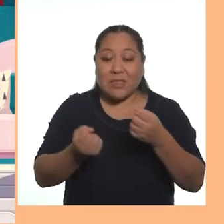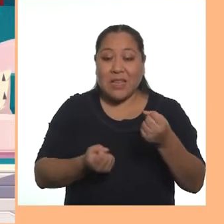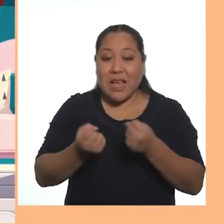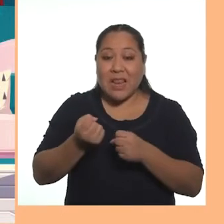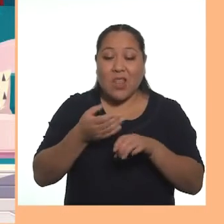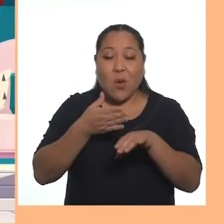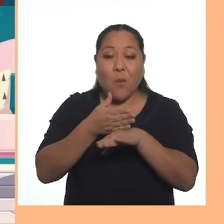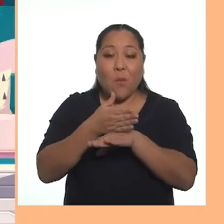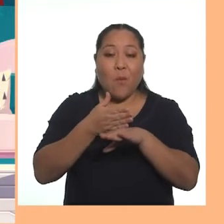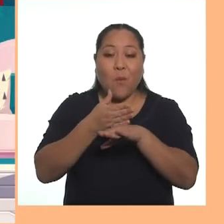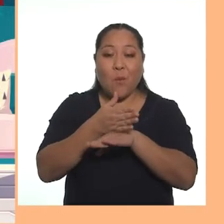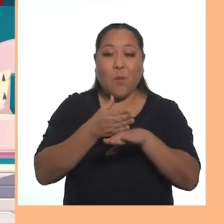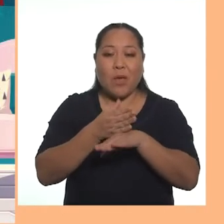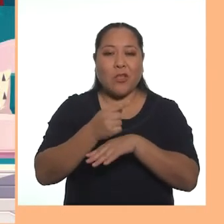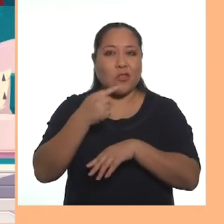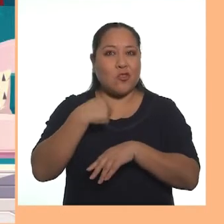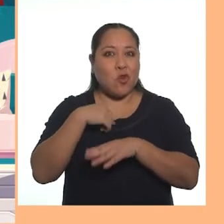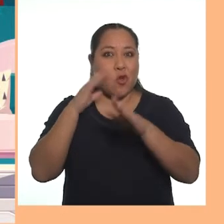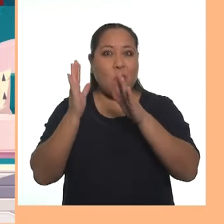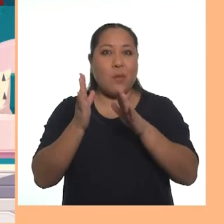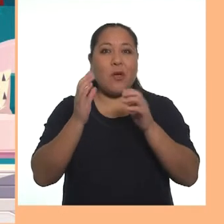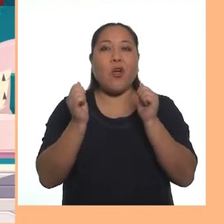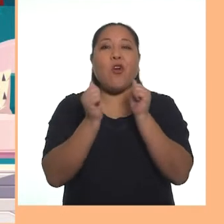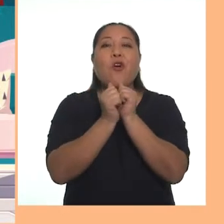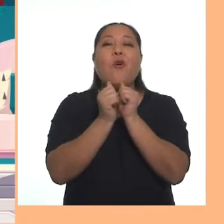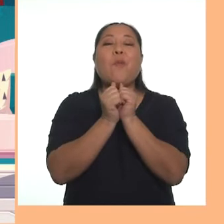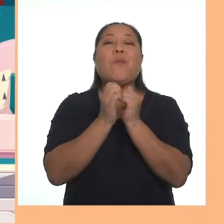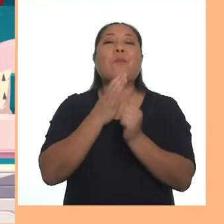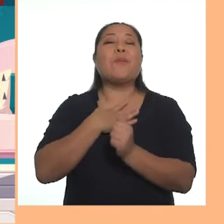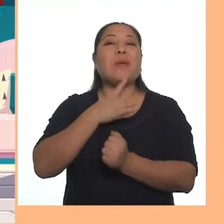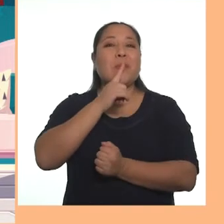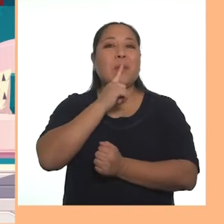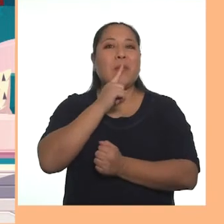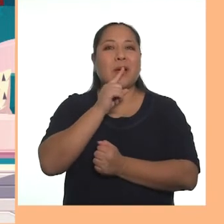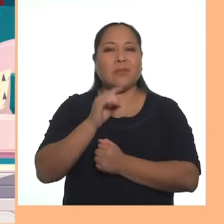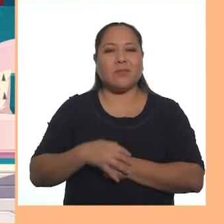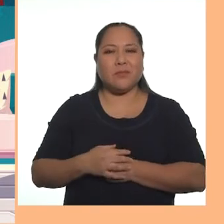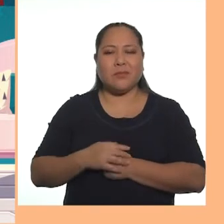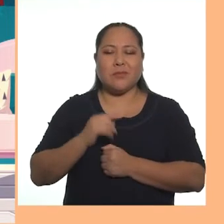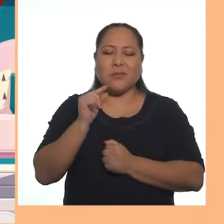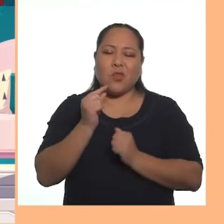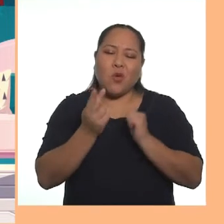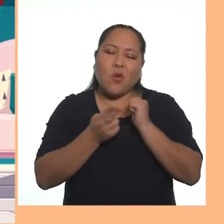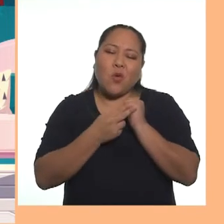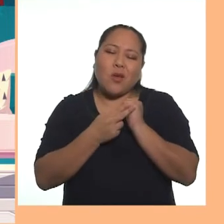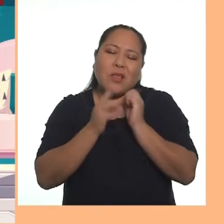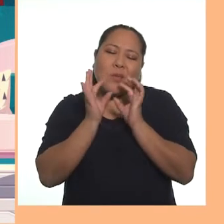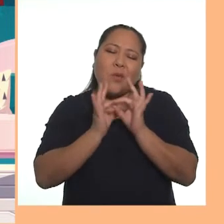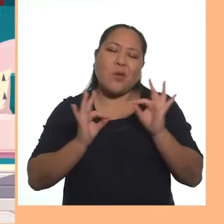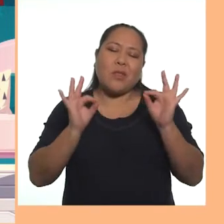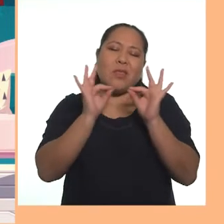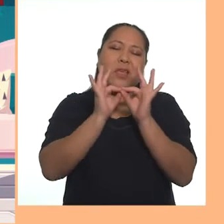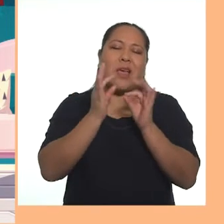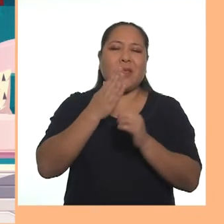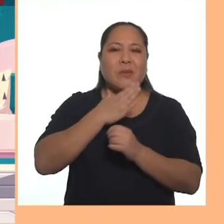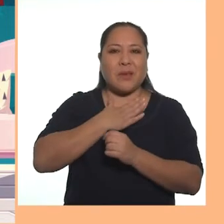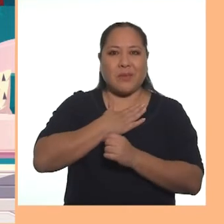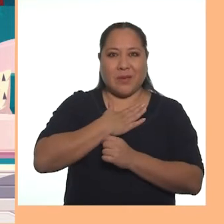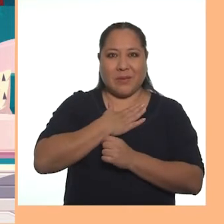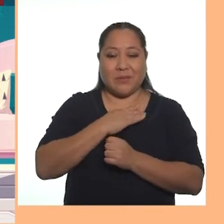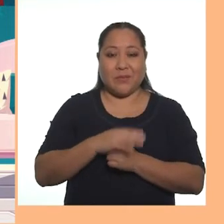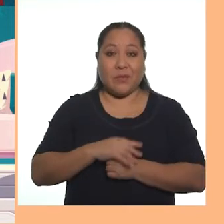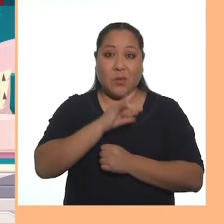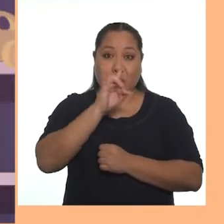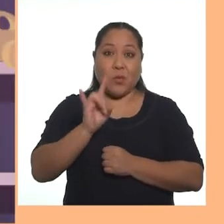estos carritos de madera los hice junto junto con mi padre son un pequeño tesoro para mí